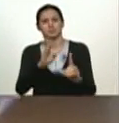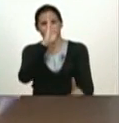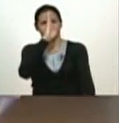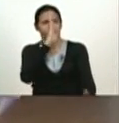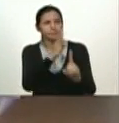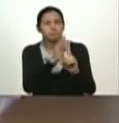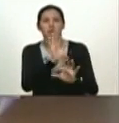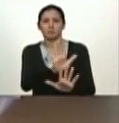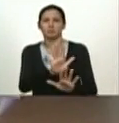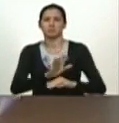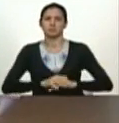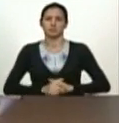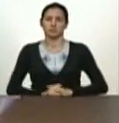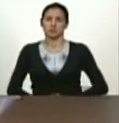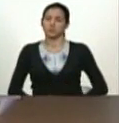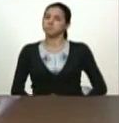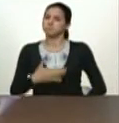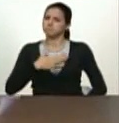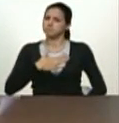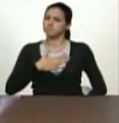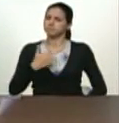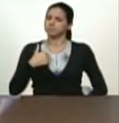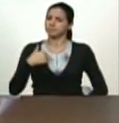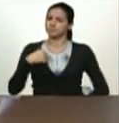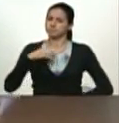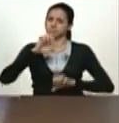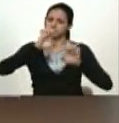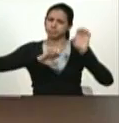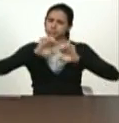Por eso, bueno, hemos revisado